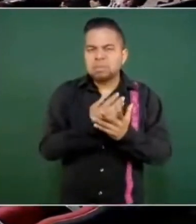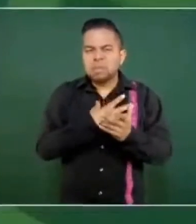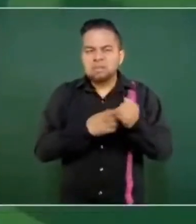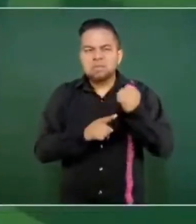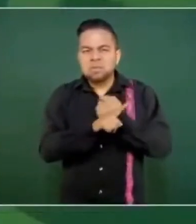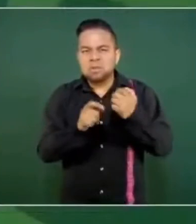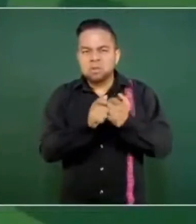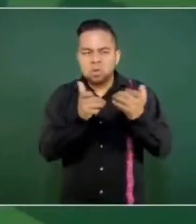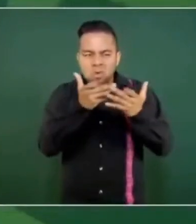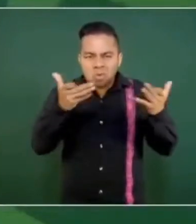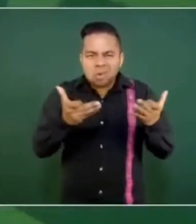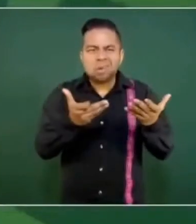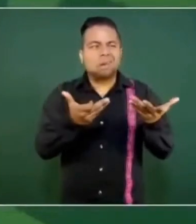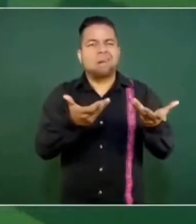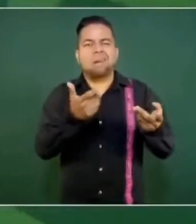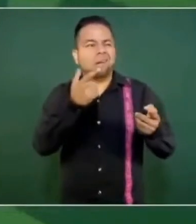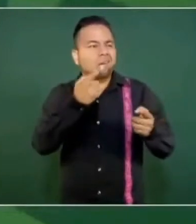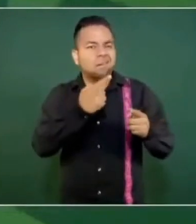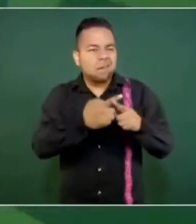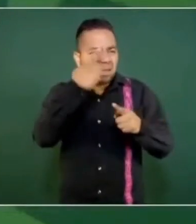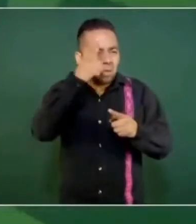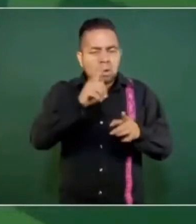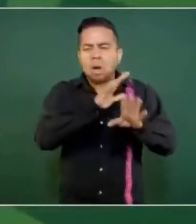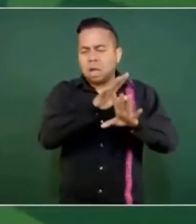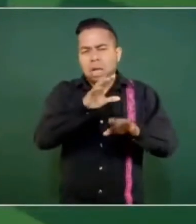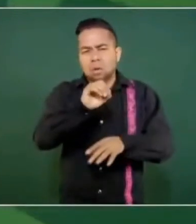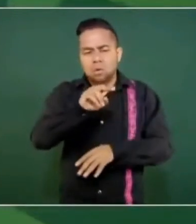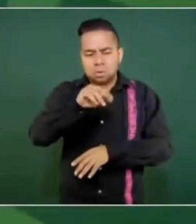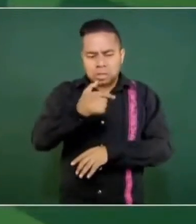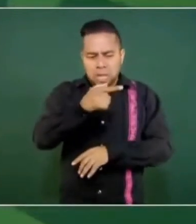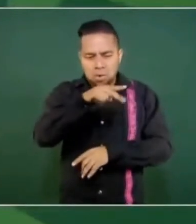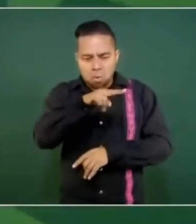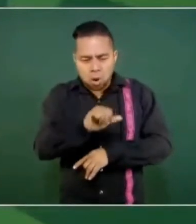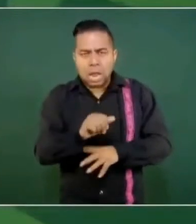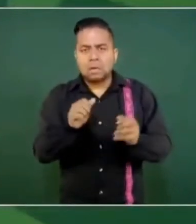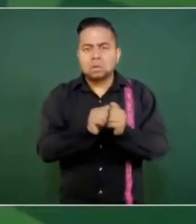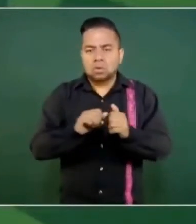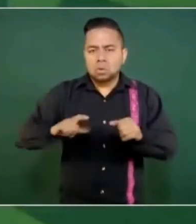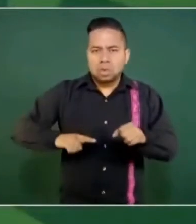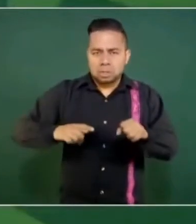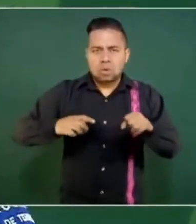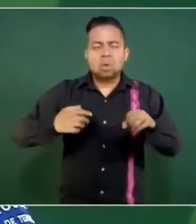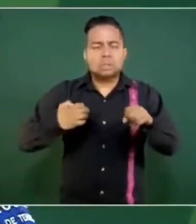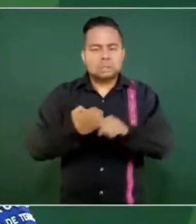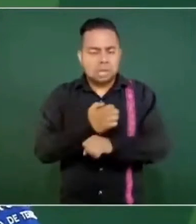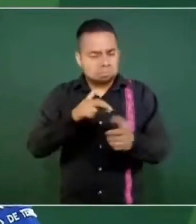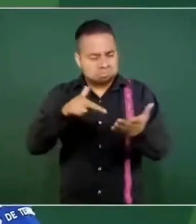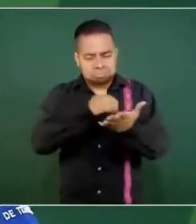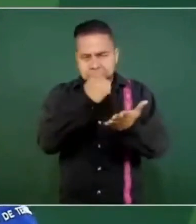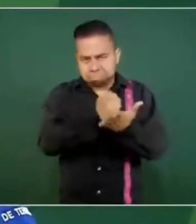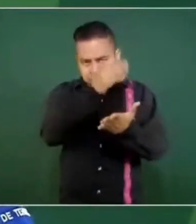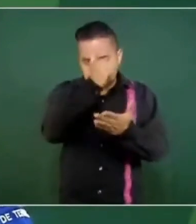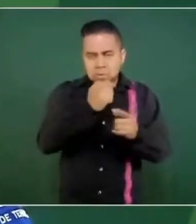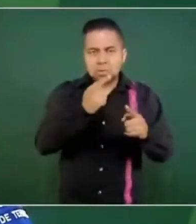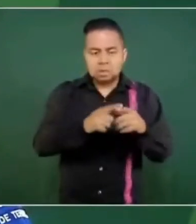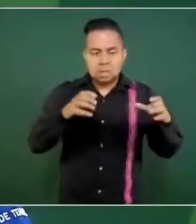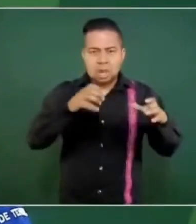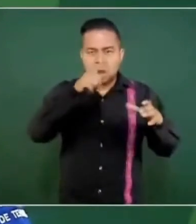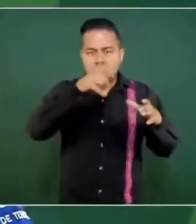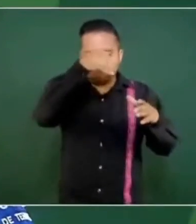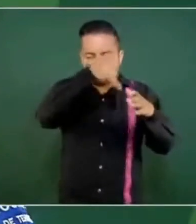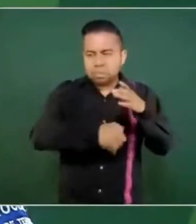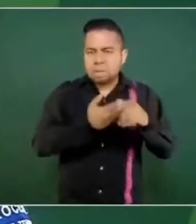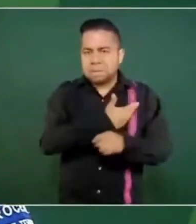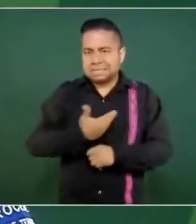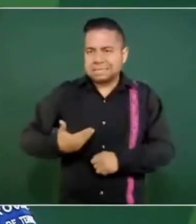de la tierra, ya se arregló con el agua y con el gobierno del estado. Esos pozos los estamos coordinando con el presidente municipal